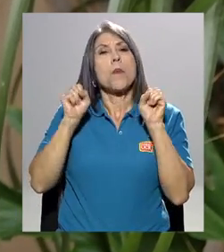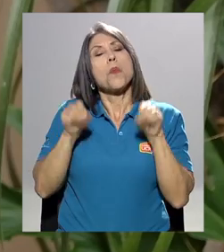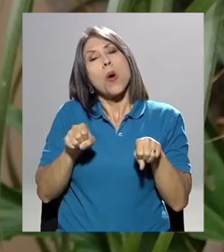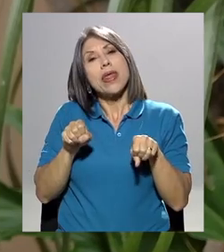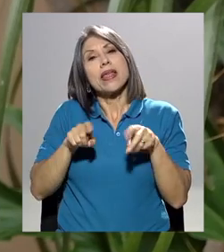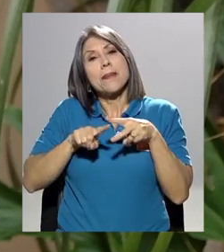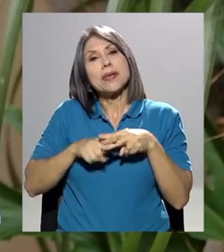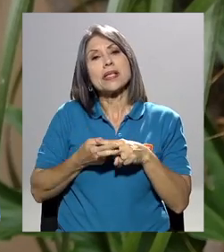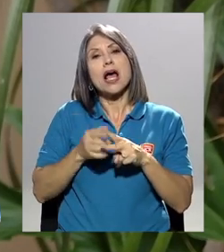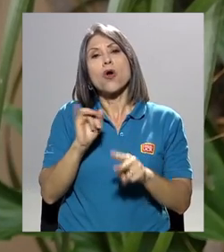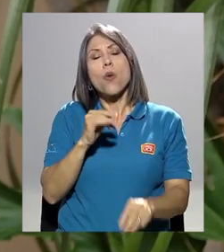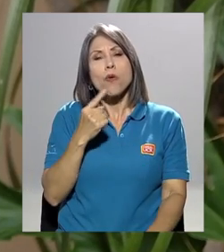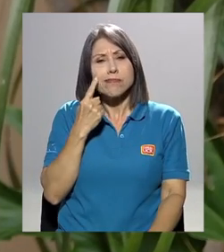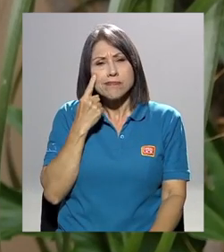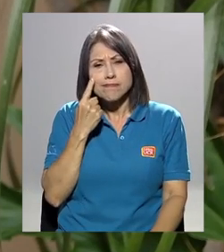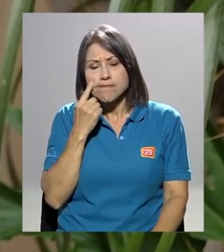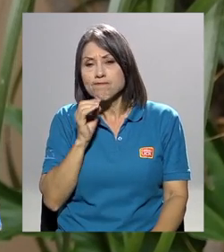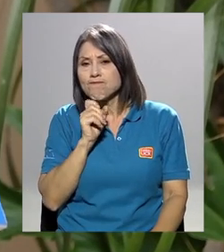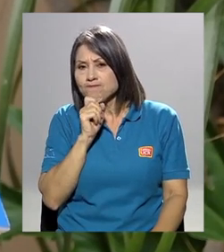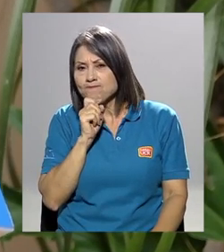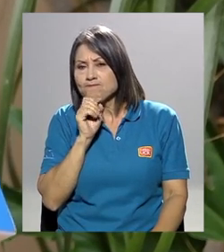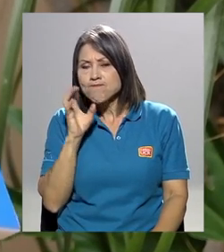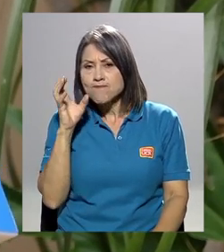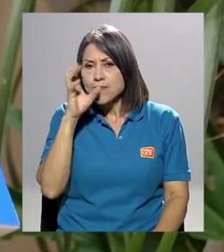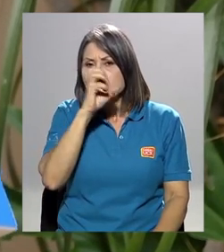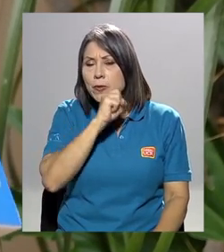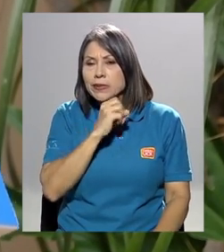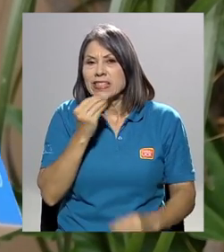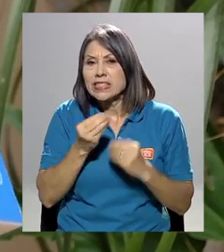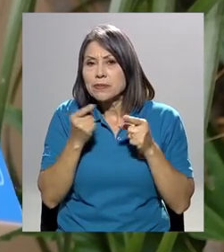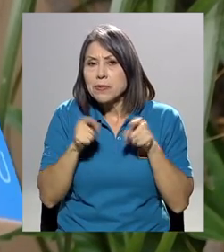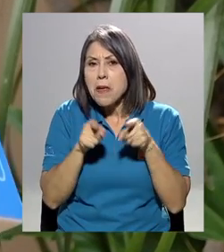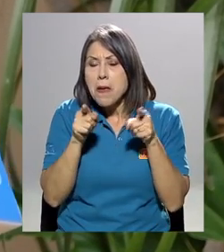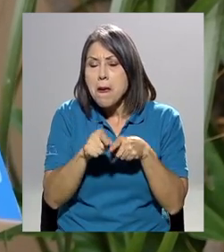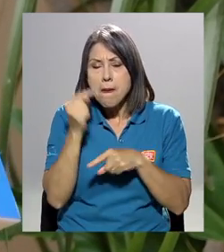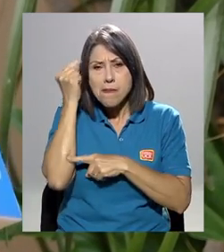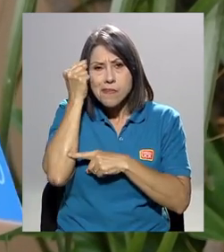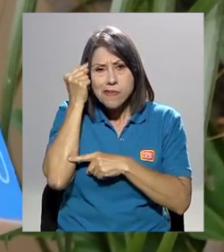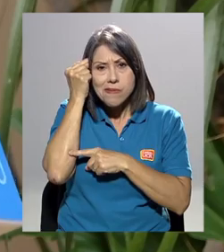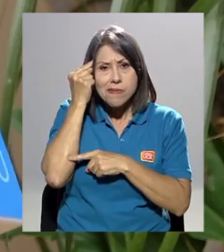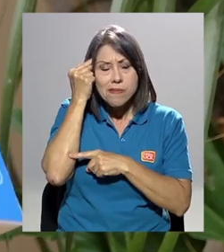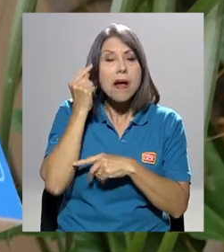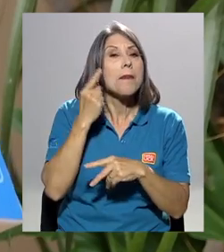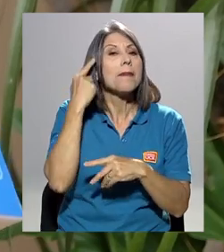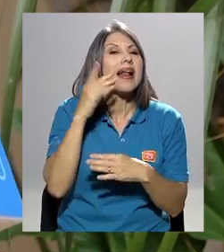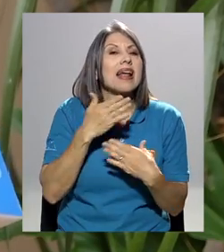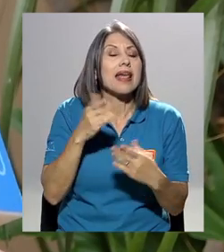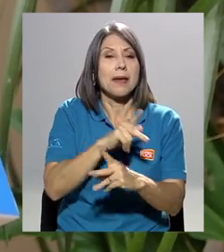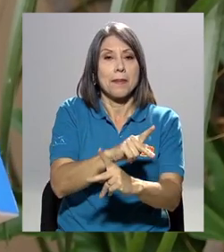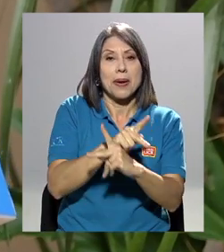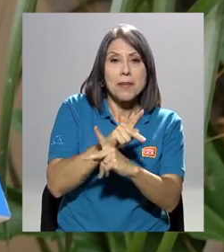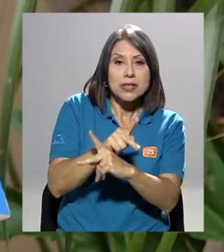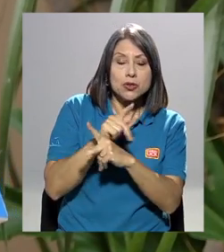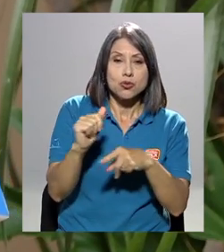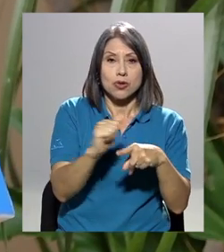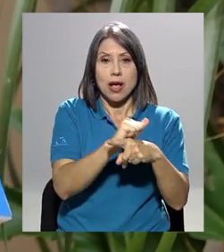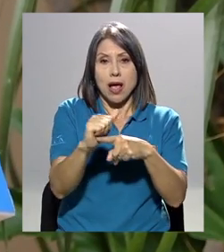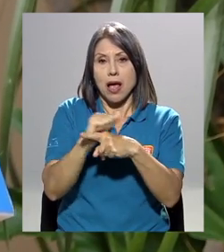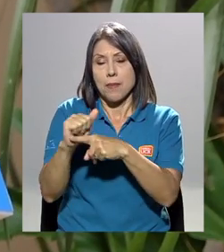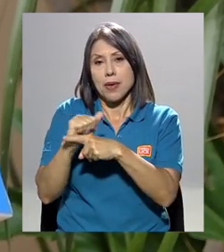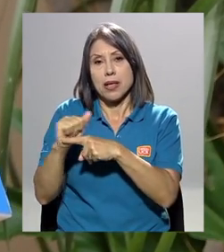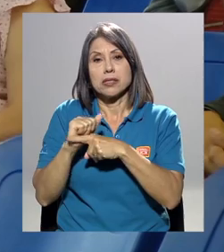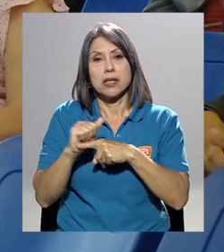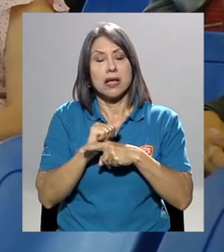observador y un cerebro articulador para los mecanismos de prevención, de capacitación